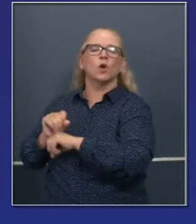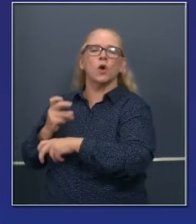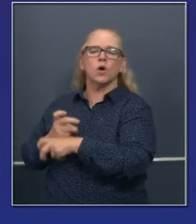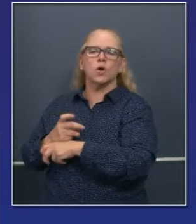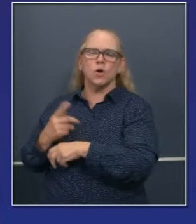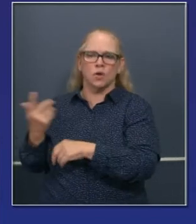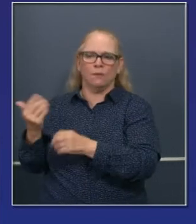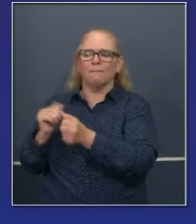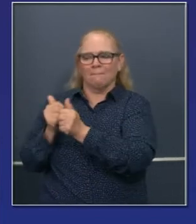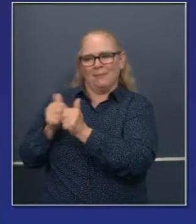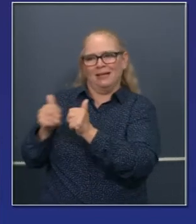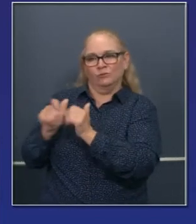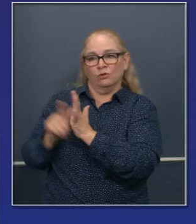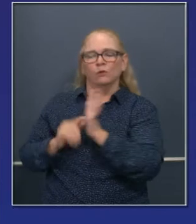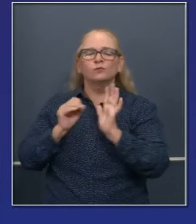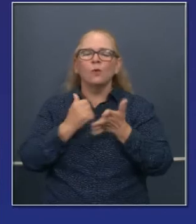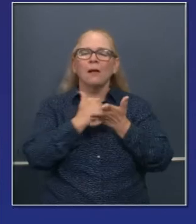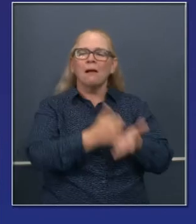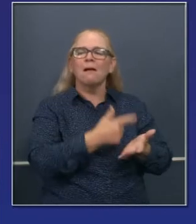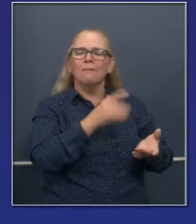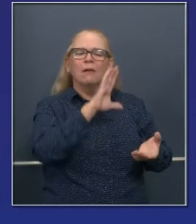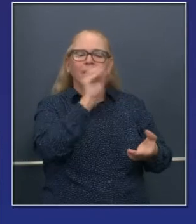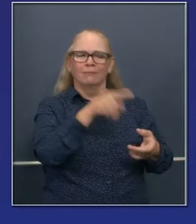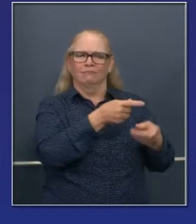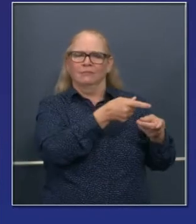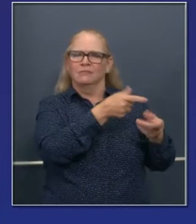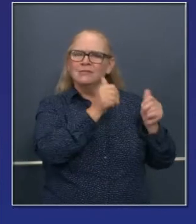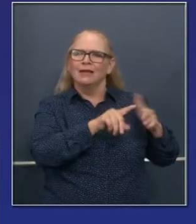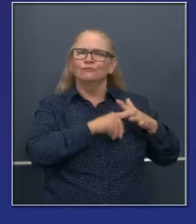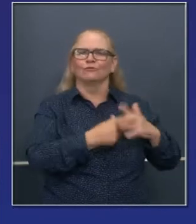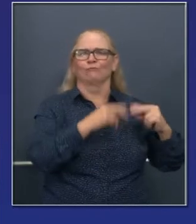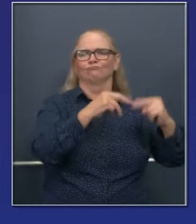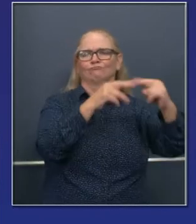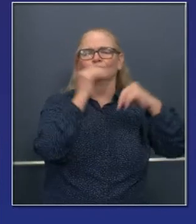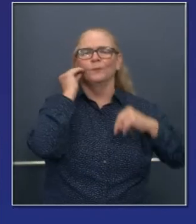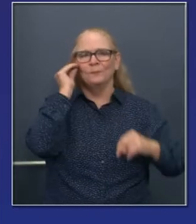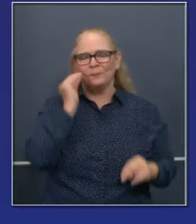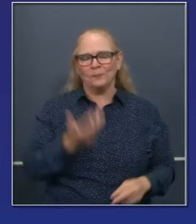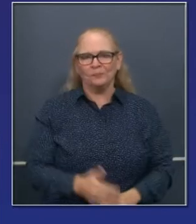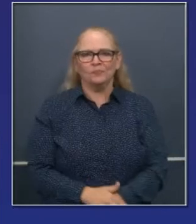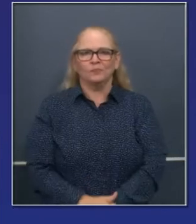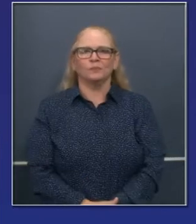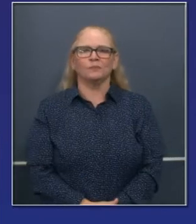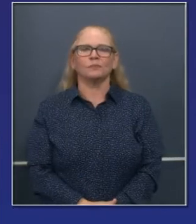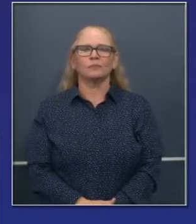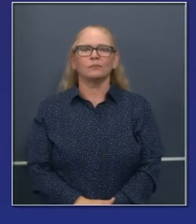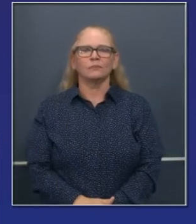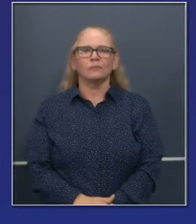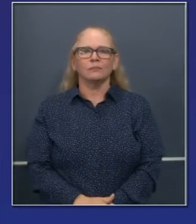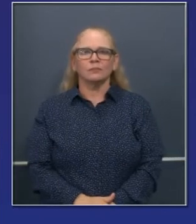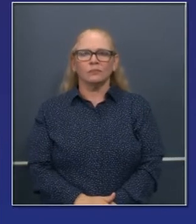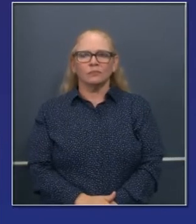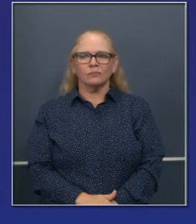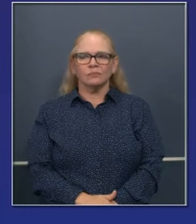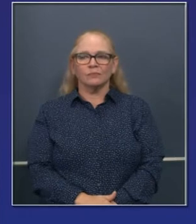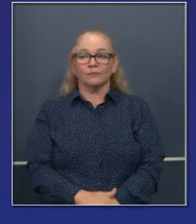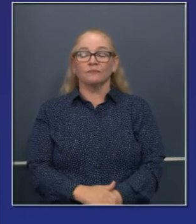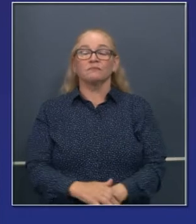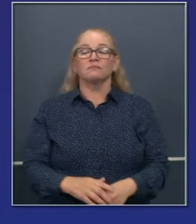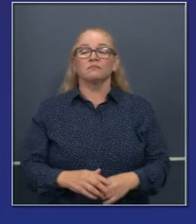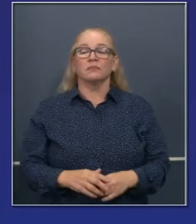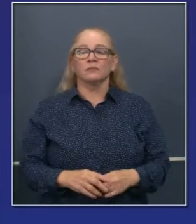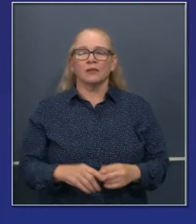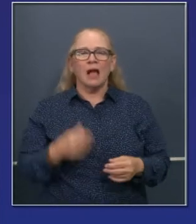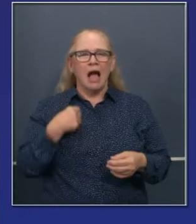supuesto, con enmiendas, con consideraciones, tomando en cuenta a todos las partes interesadas, definitivamente. Una cosa